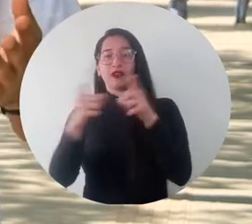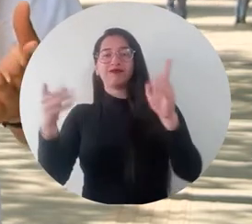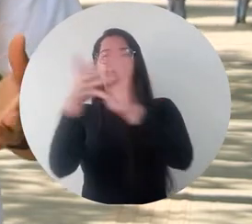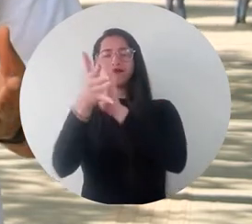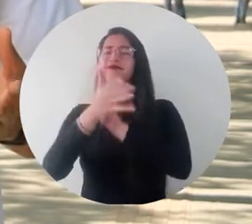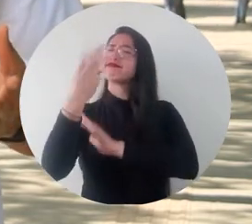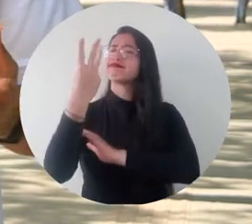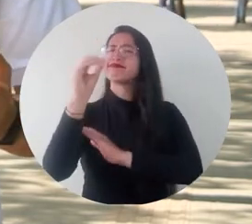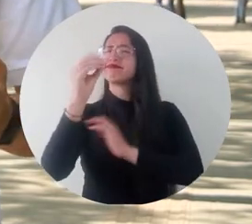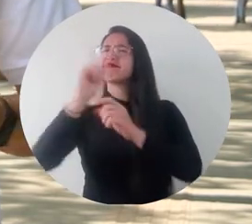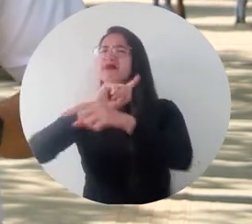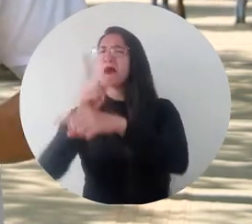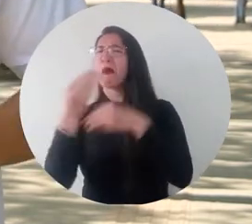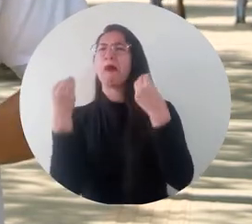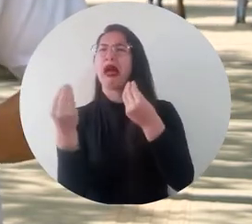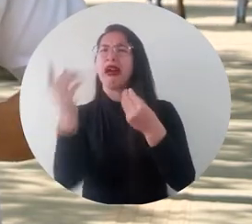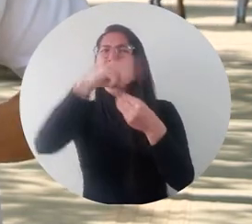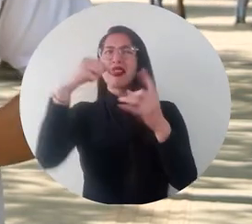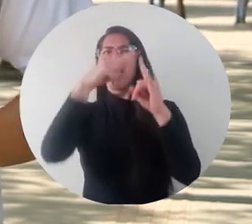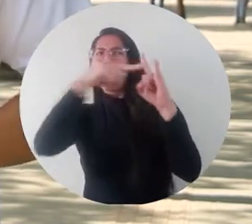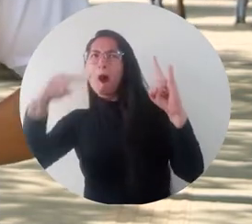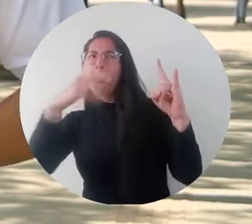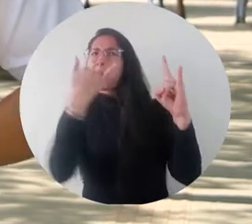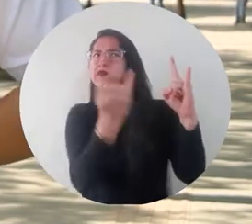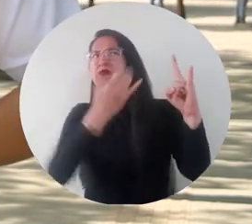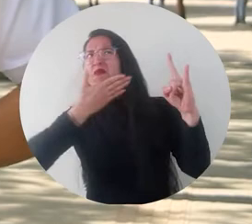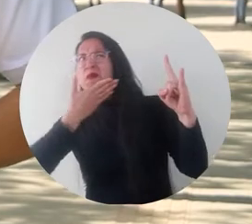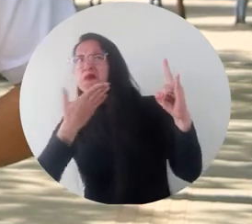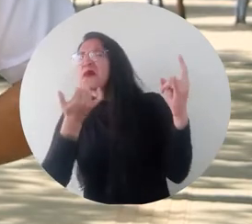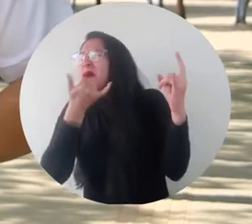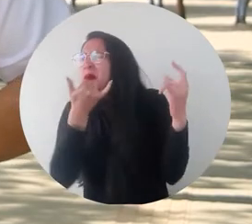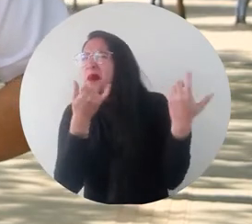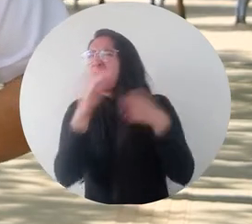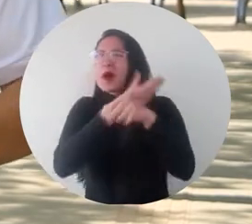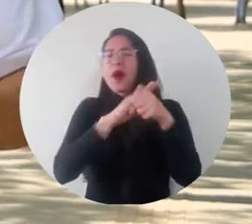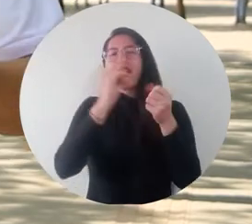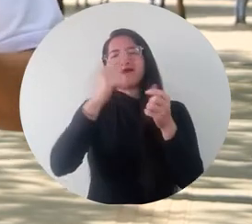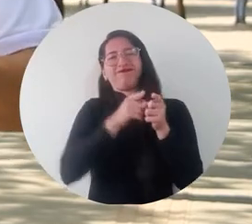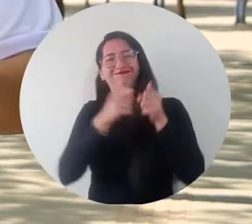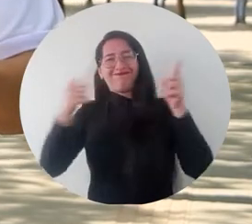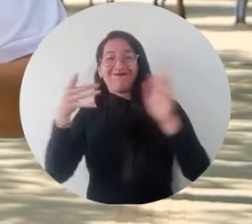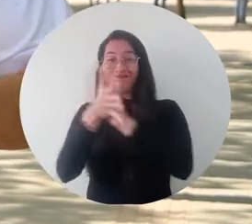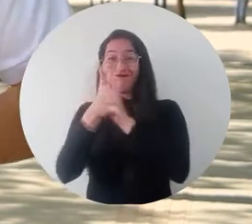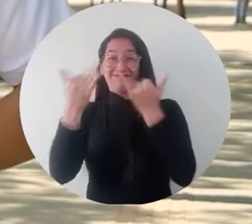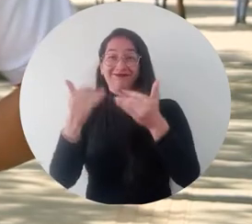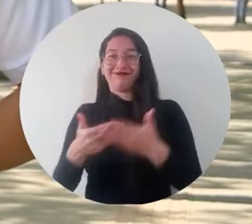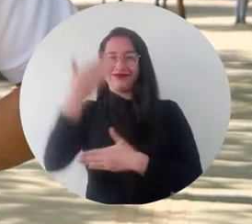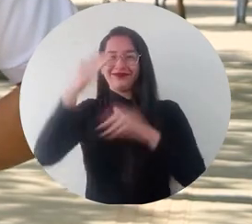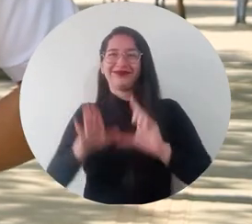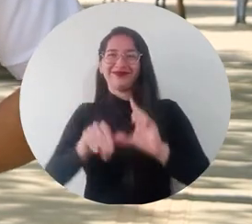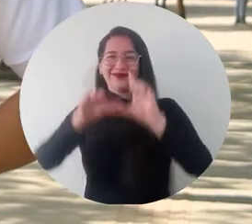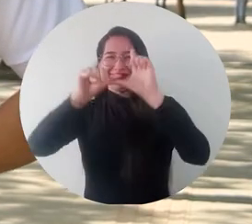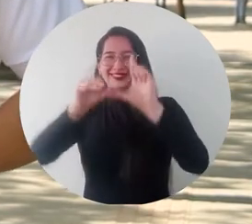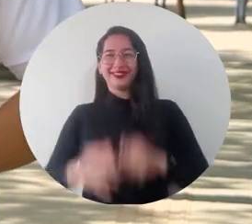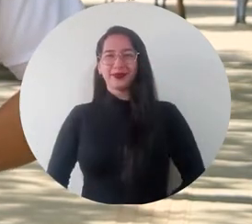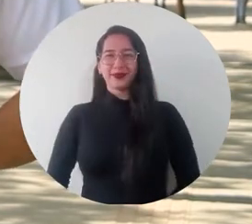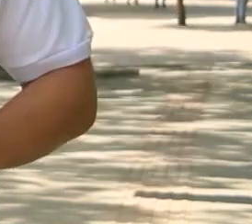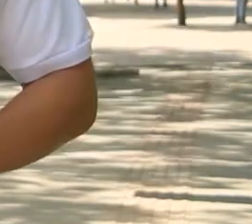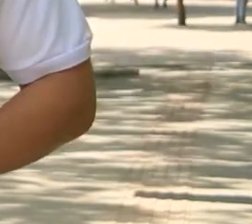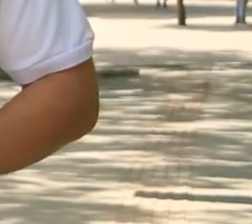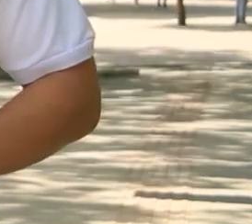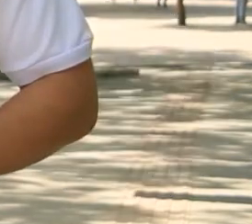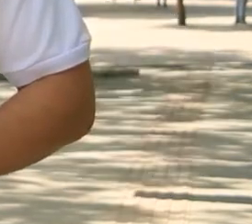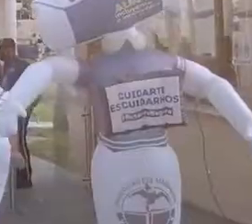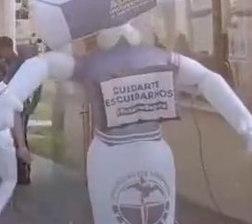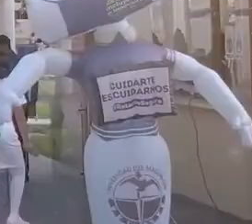los siguientes 30 minutos para que conozcan detalles del acontecer institucional de nuestra alma mater Ya comienza el Campus